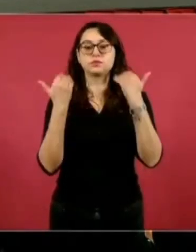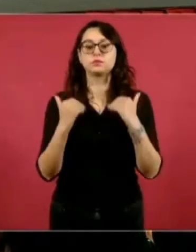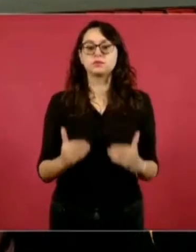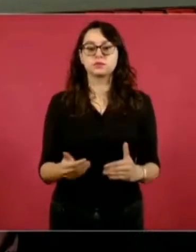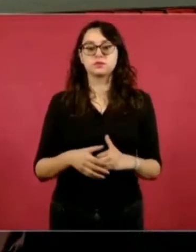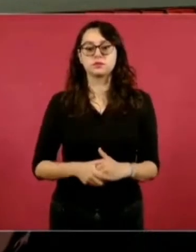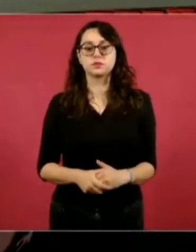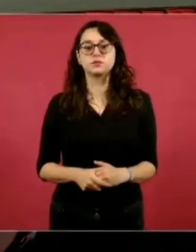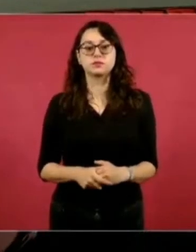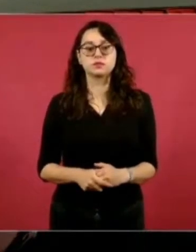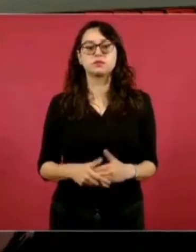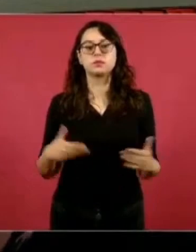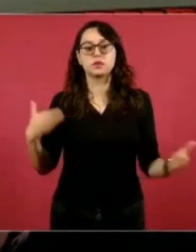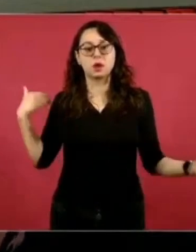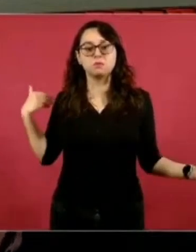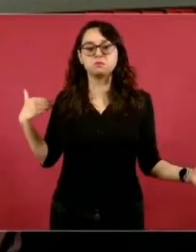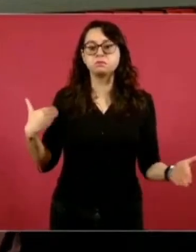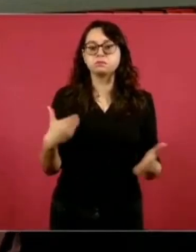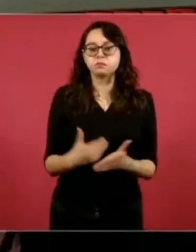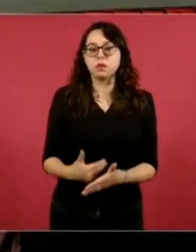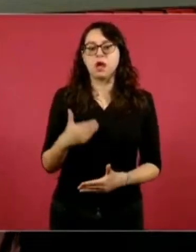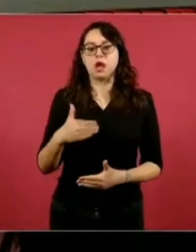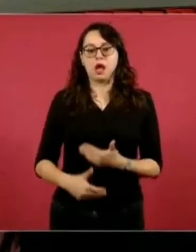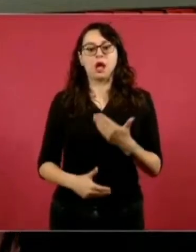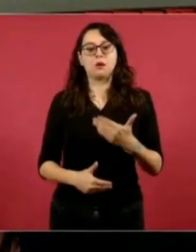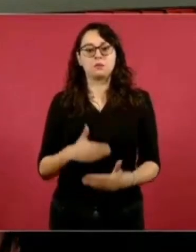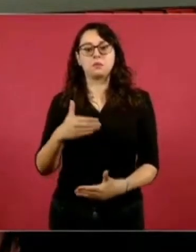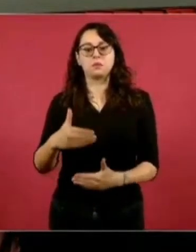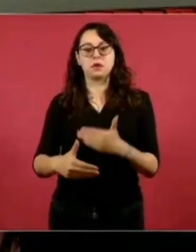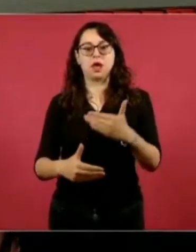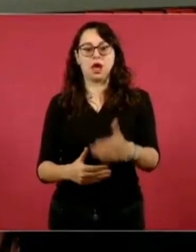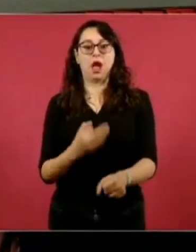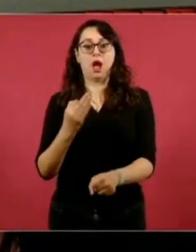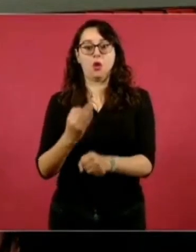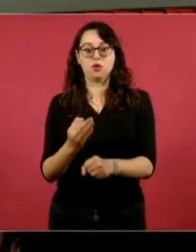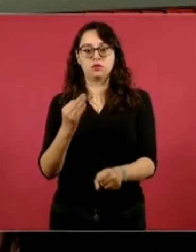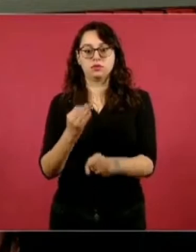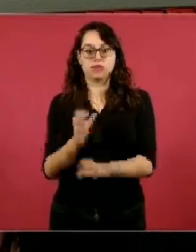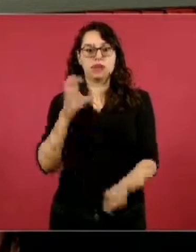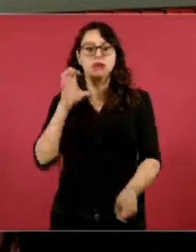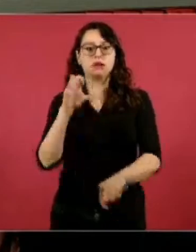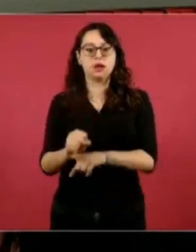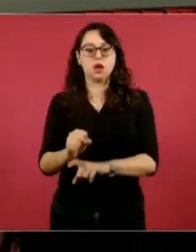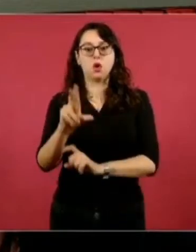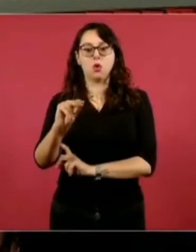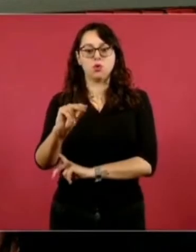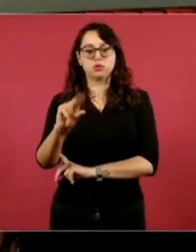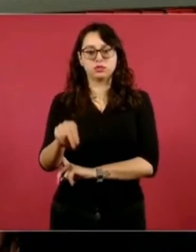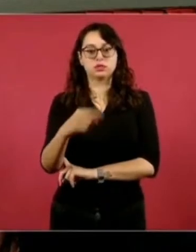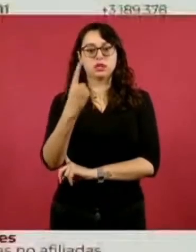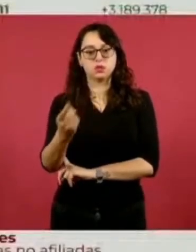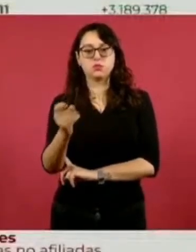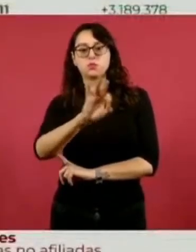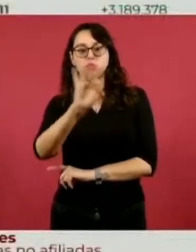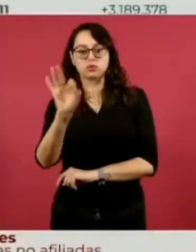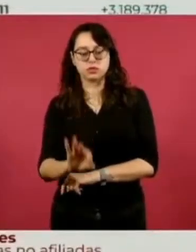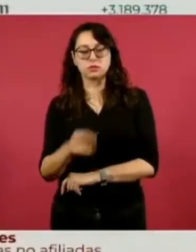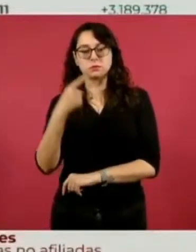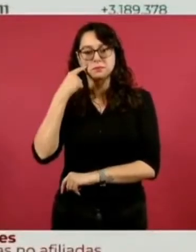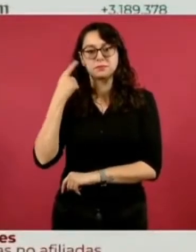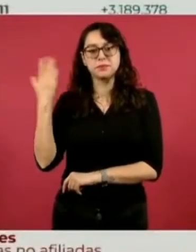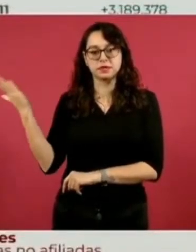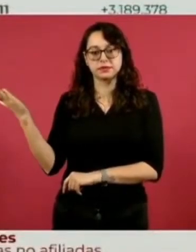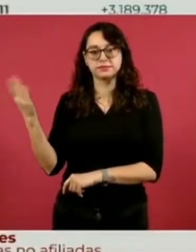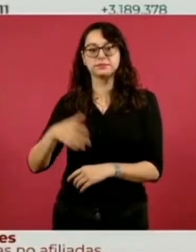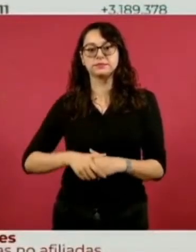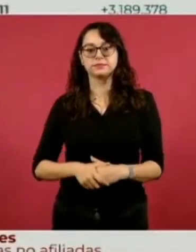esto fue cómo se fue avanzando a lo largo del tiempo, hasta llegar al 81 por ciento de la población, que ahora se